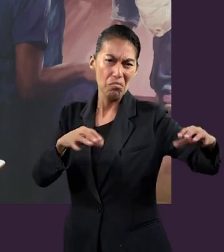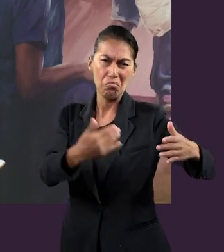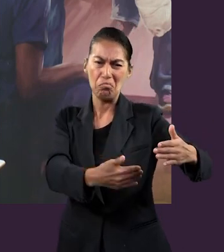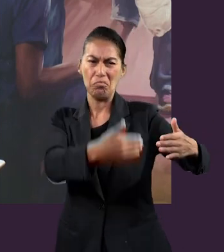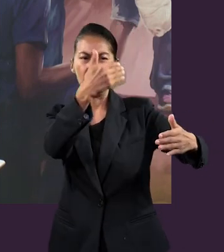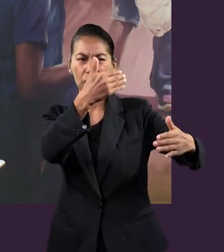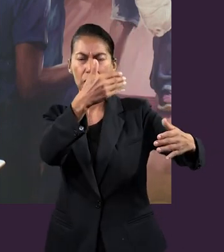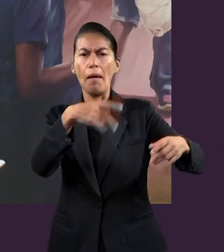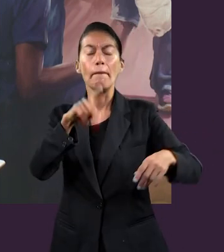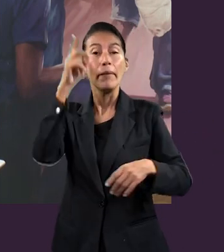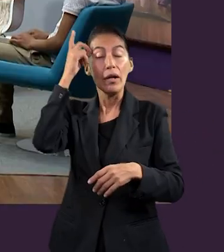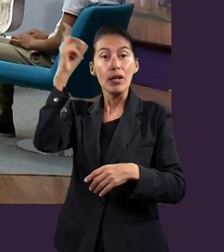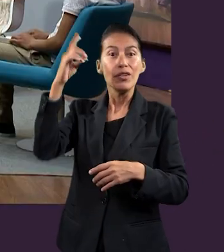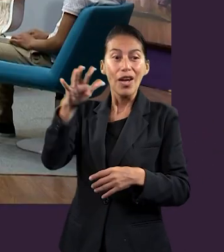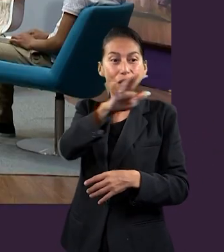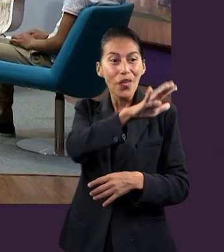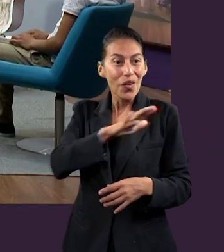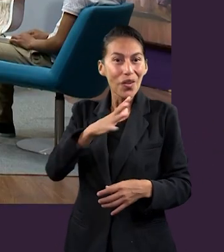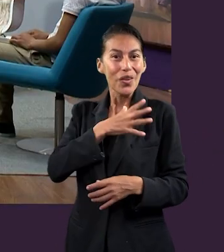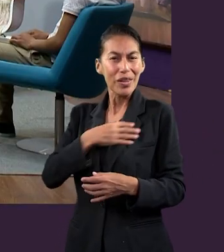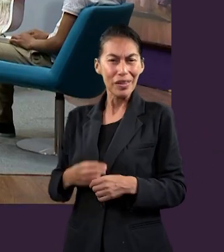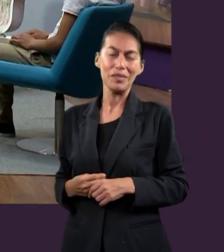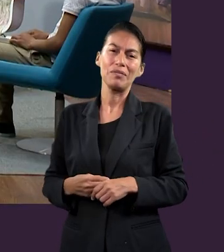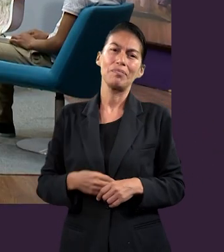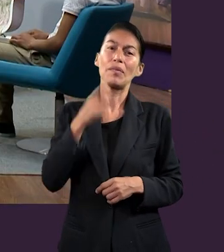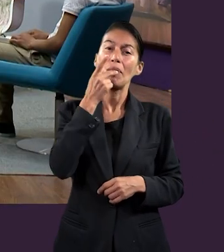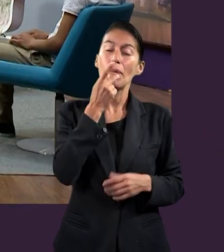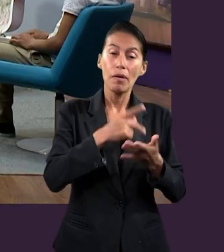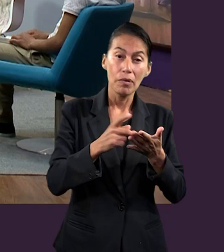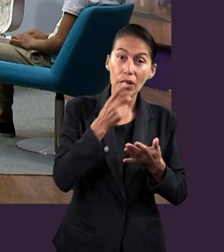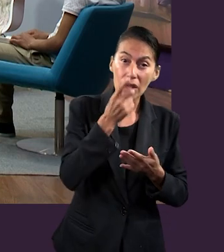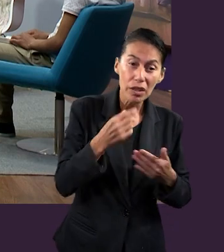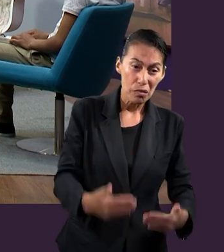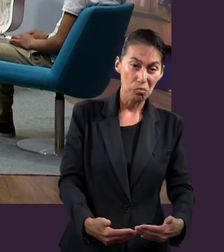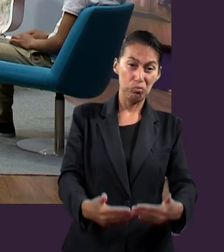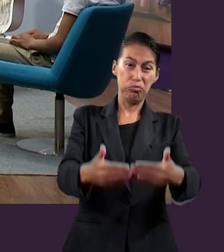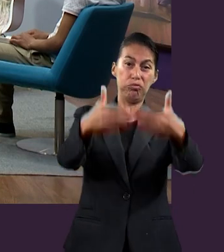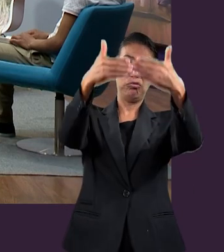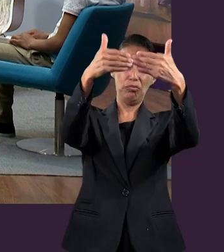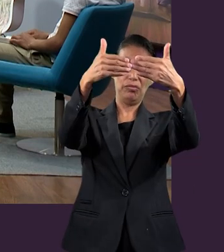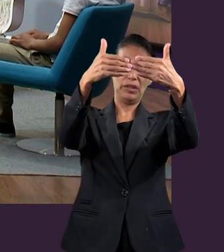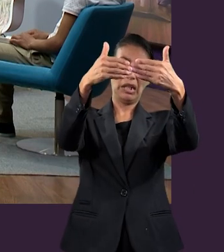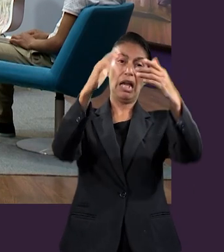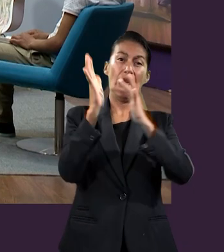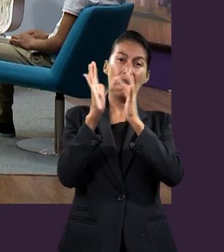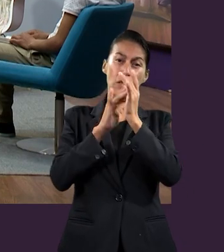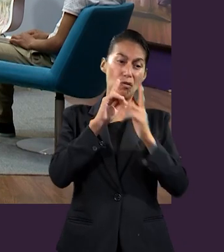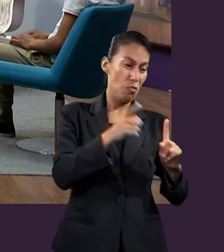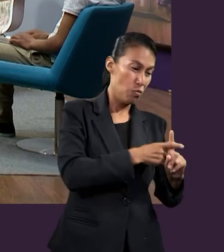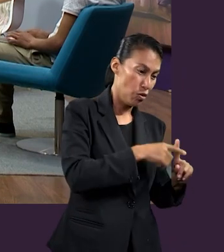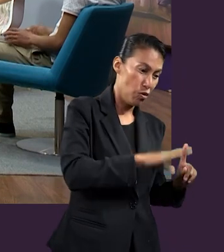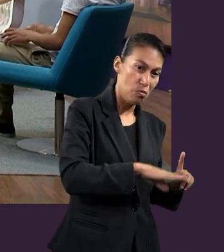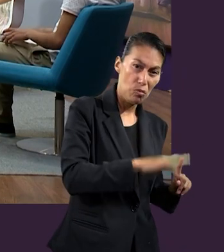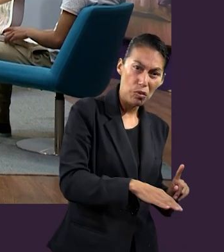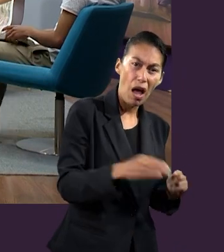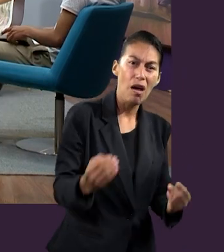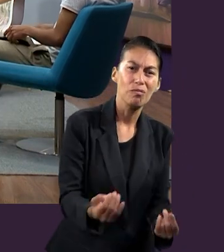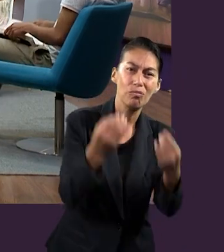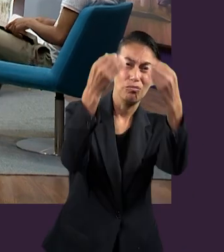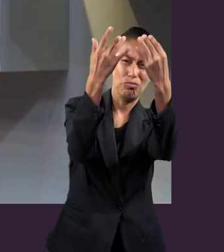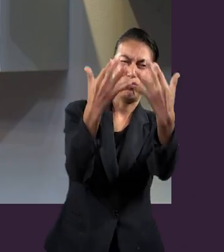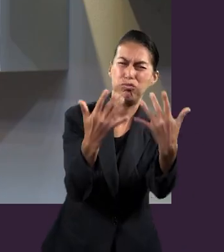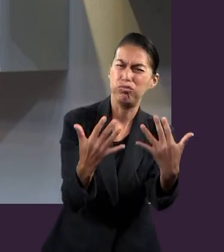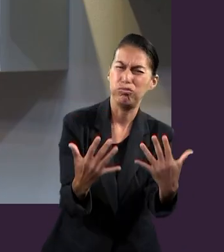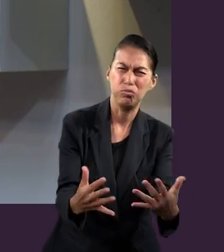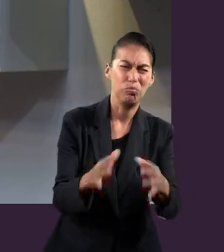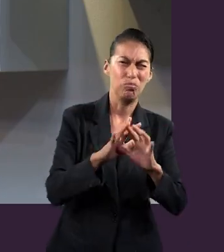como sus hijos? Pablo dice, esa barrera ya no existe. Entre el pueblo de Israel y los gentiles,